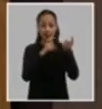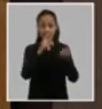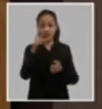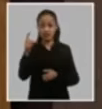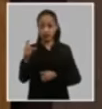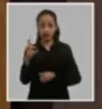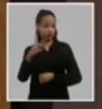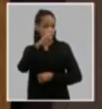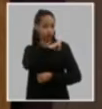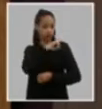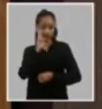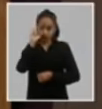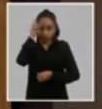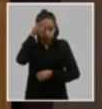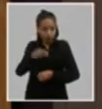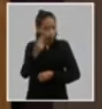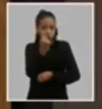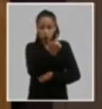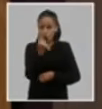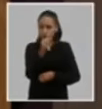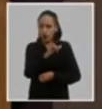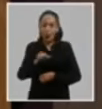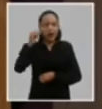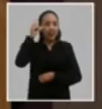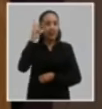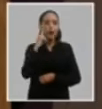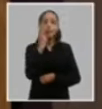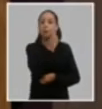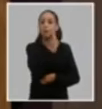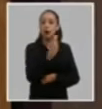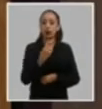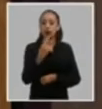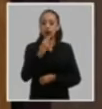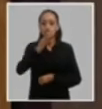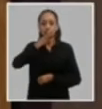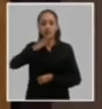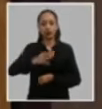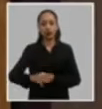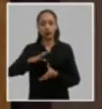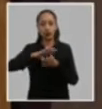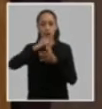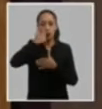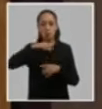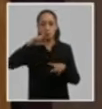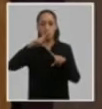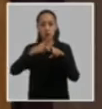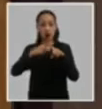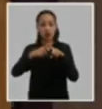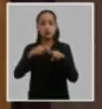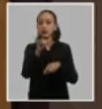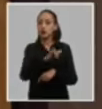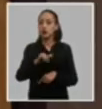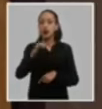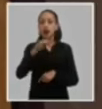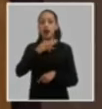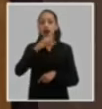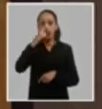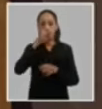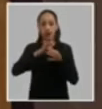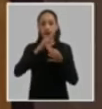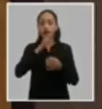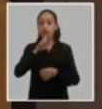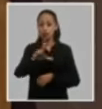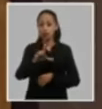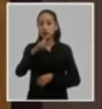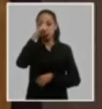cuba único martiano fidelista marxista y leninista vanguardia